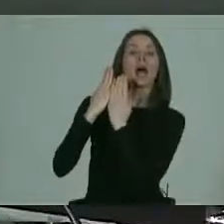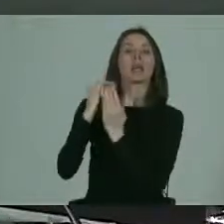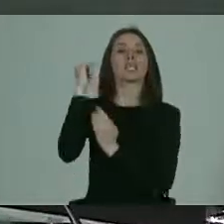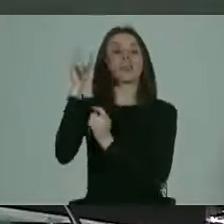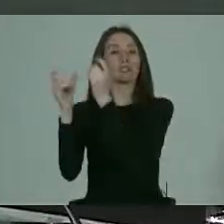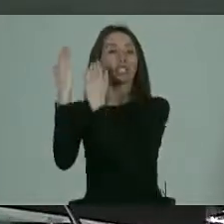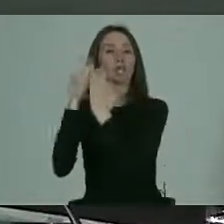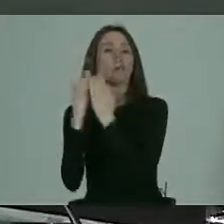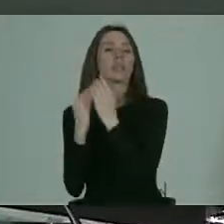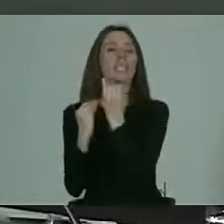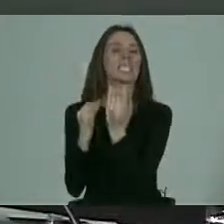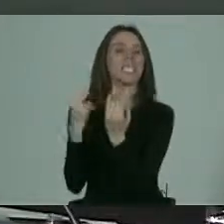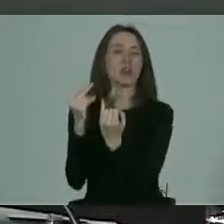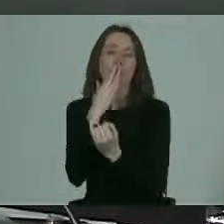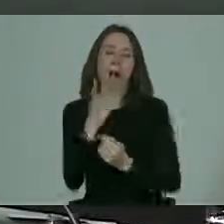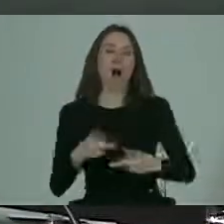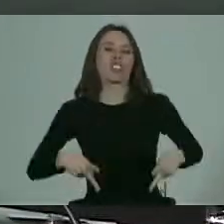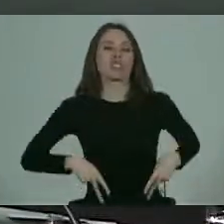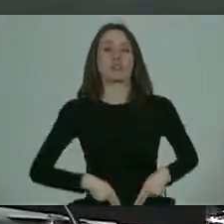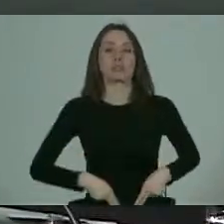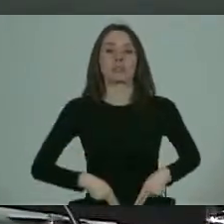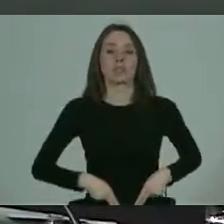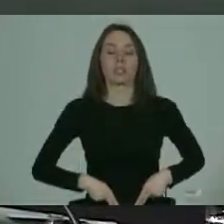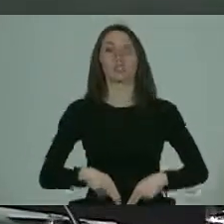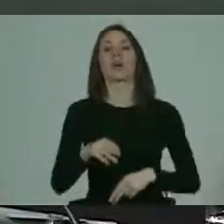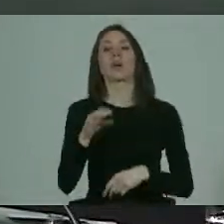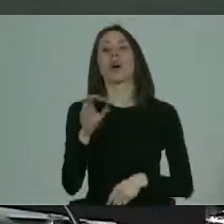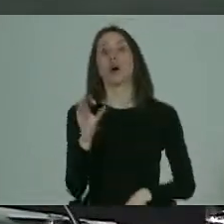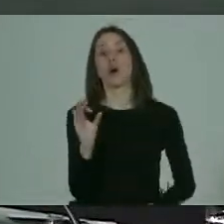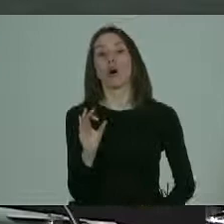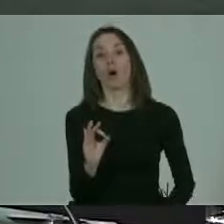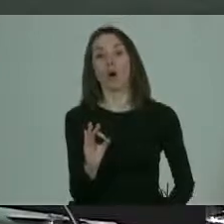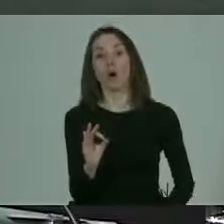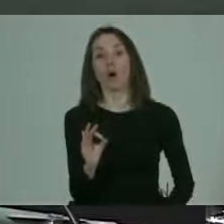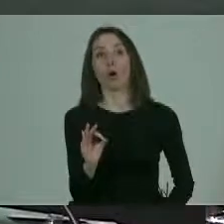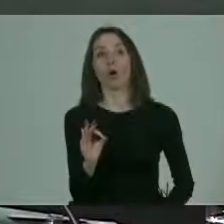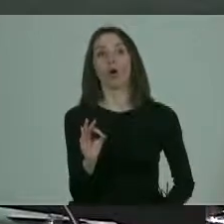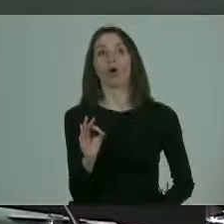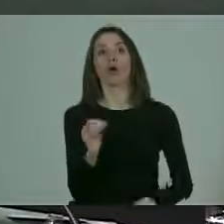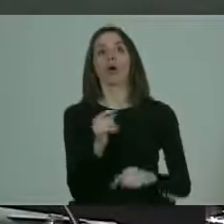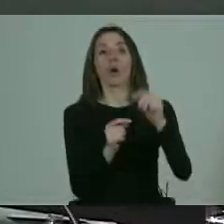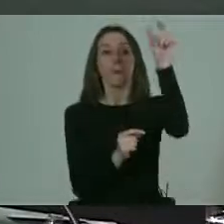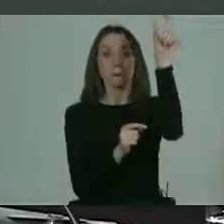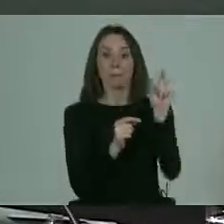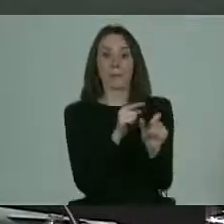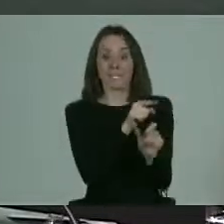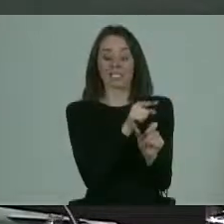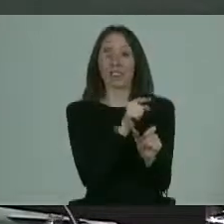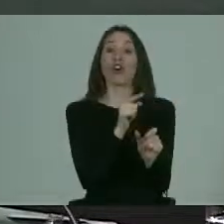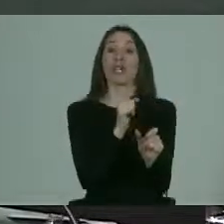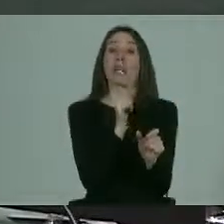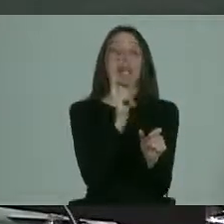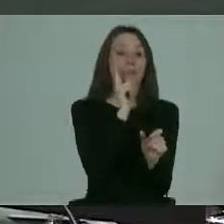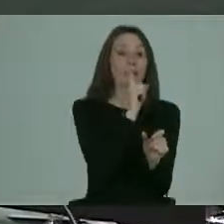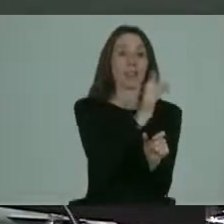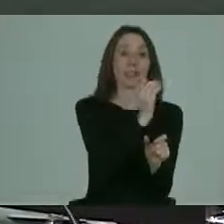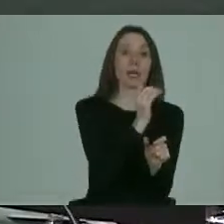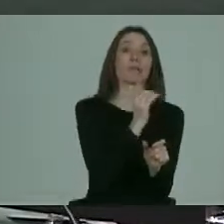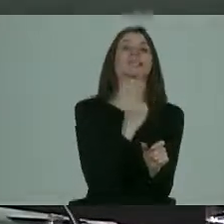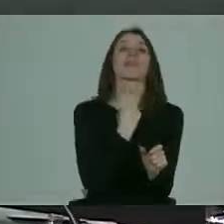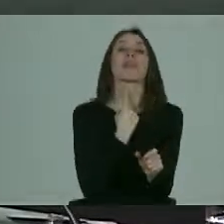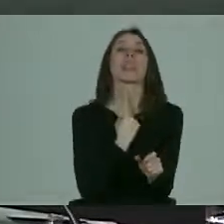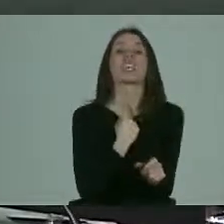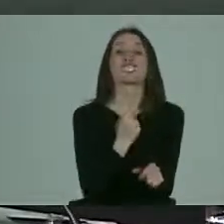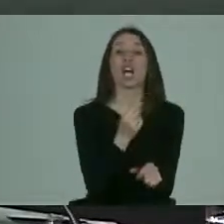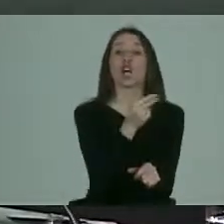no de los guardadores. O intervenir directamente los deseos sexuales de estas personas pensando que por tener discapacidad van a